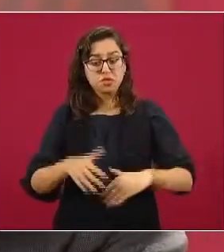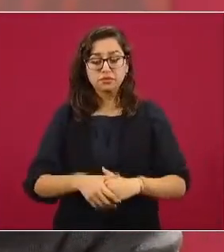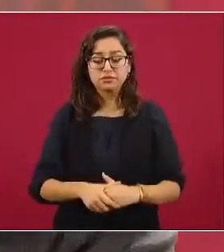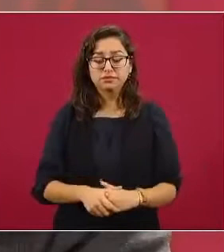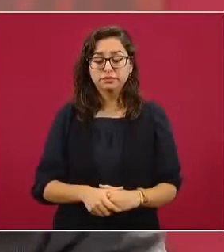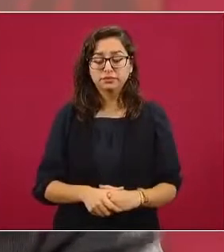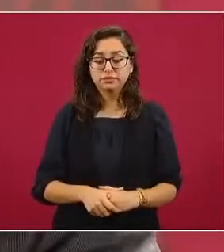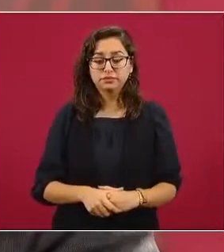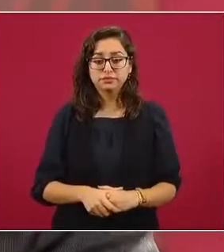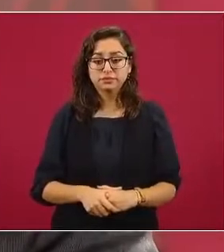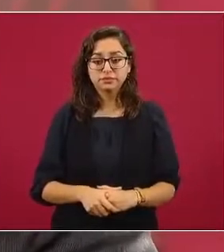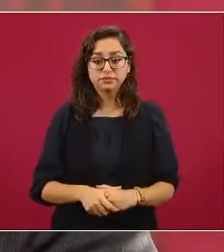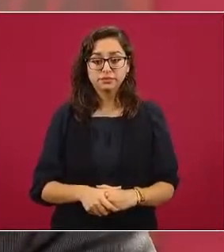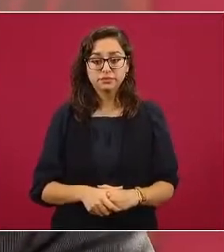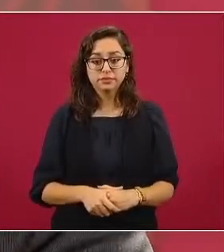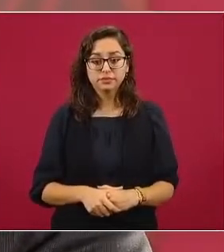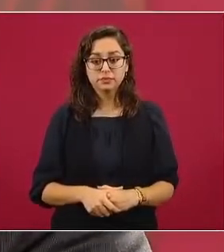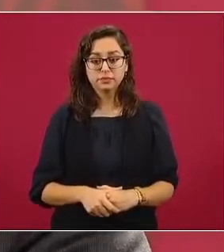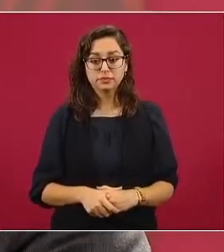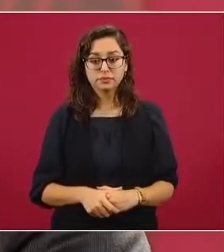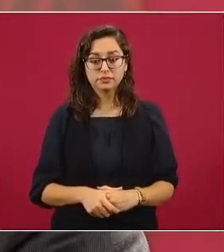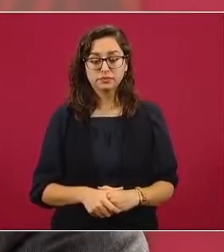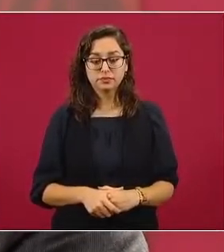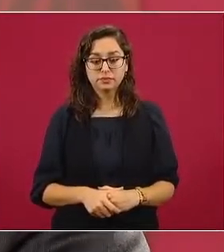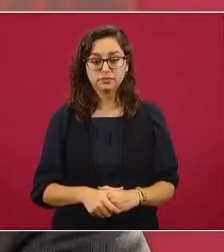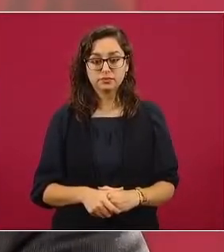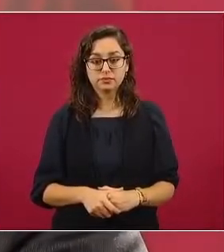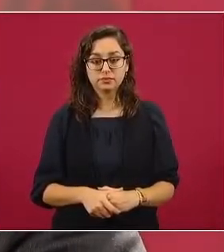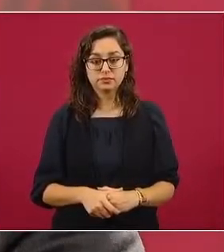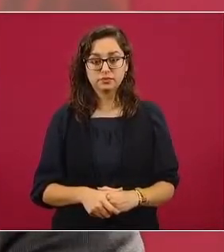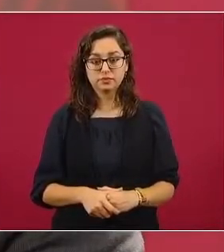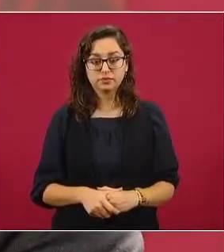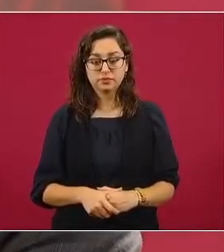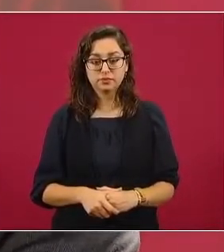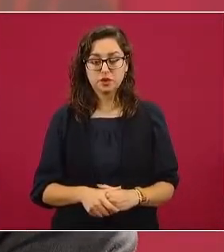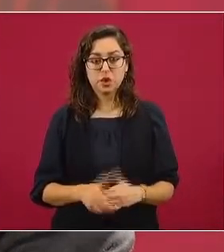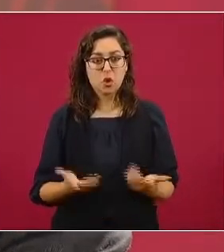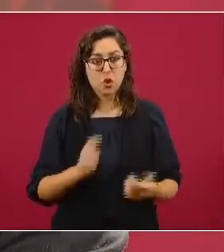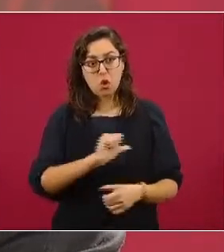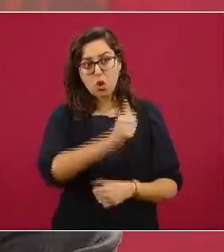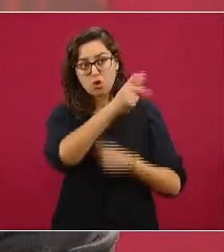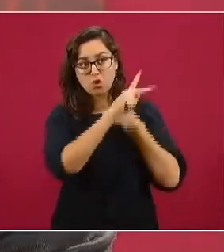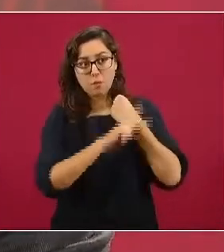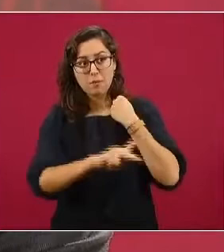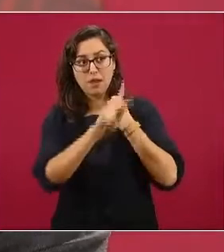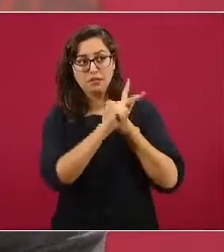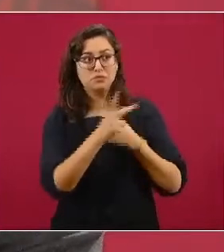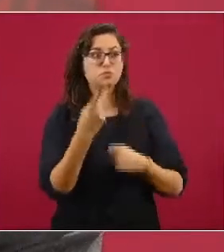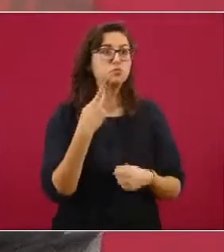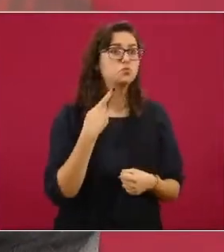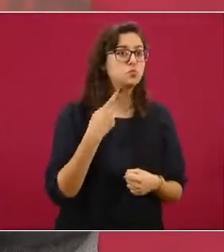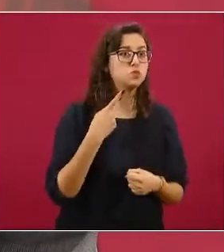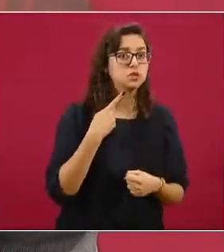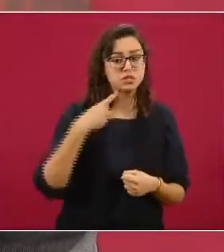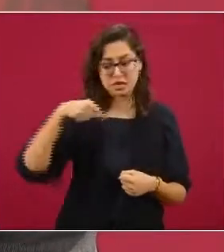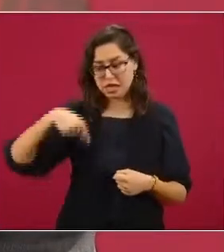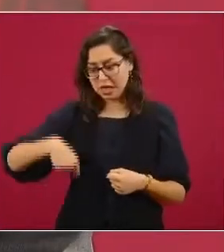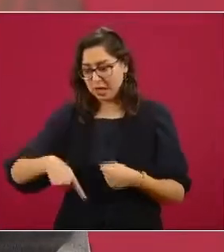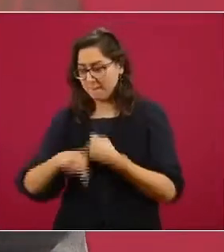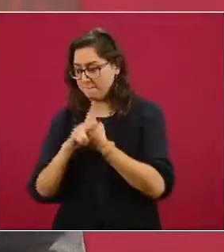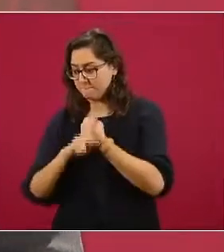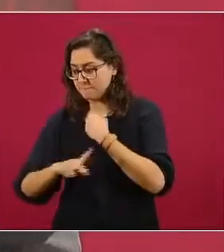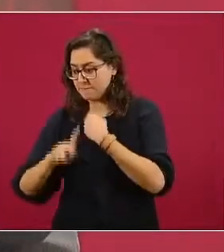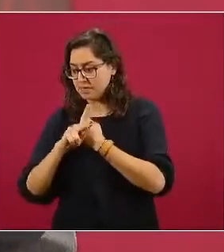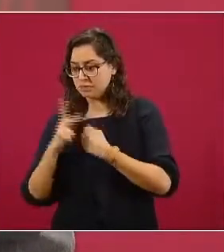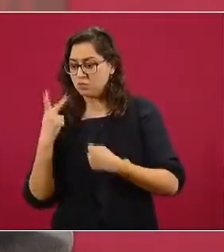establece que la política exterior debe guiarse por los